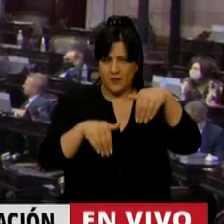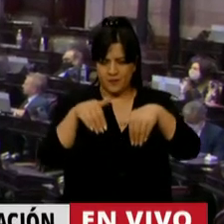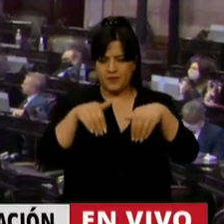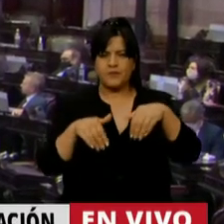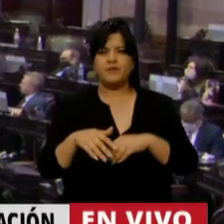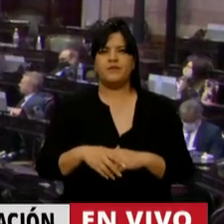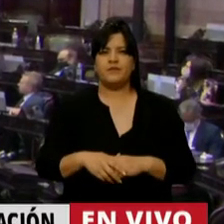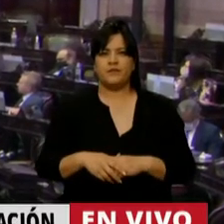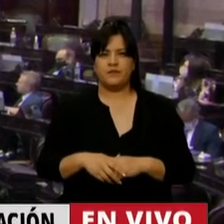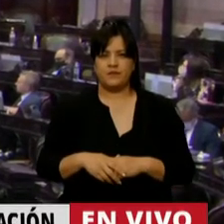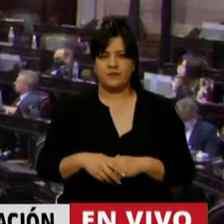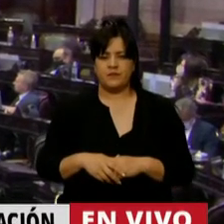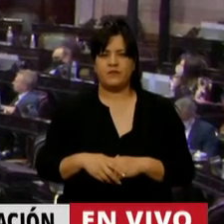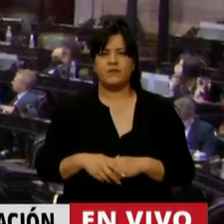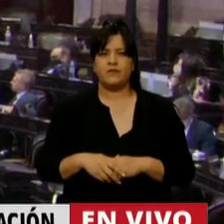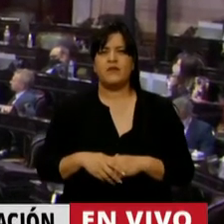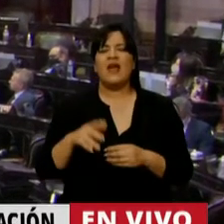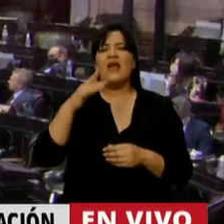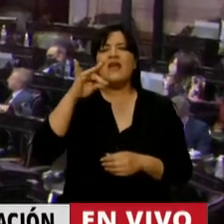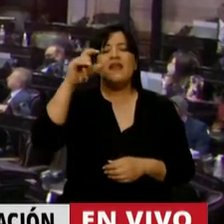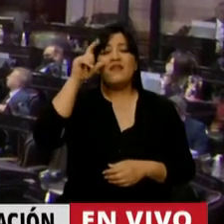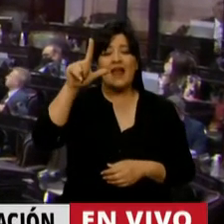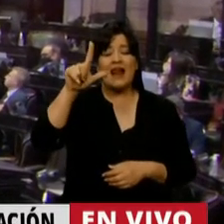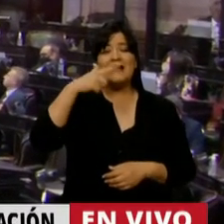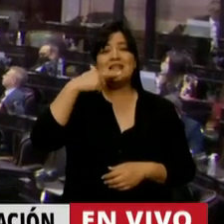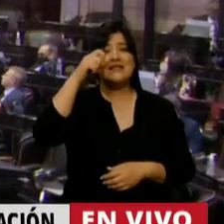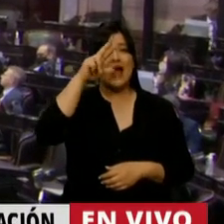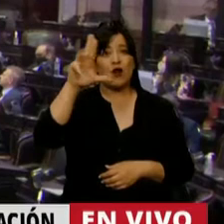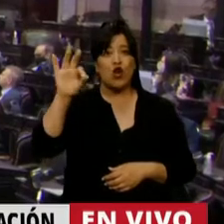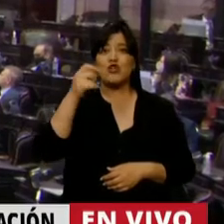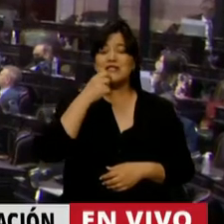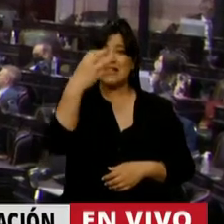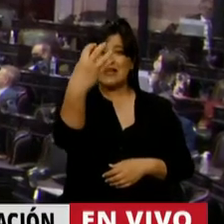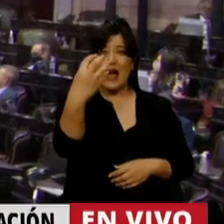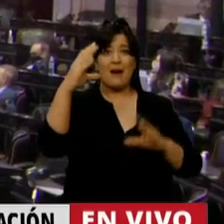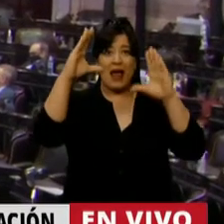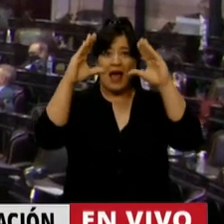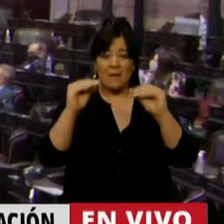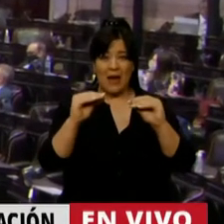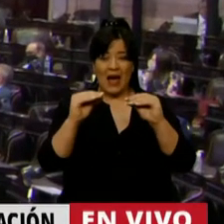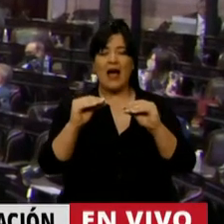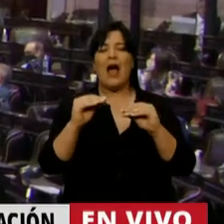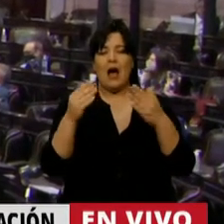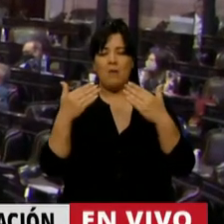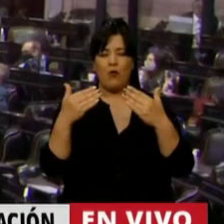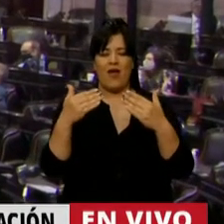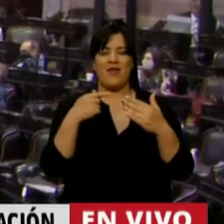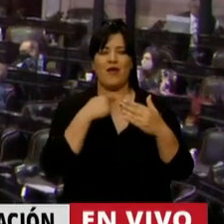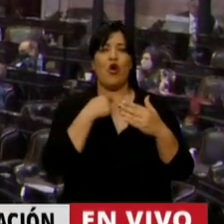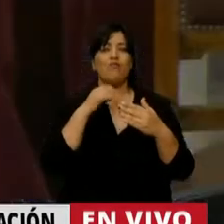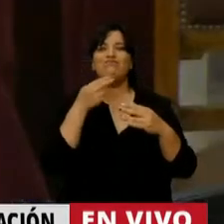Diputado del Cerro, si desactiva la cámara y habla con el micrófono, ahora está hablando con su micrófono muteado.